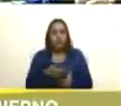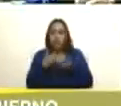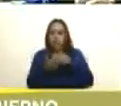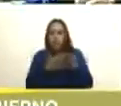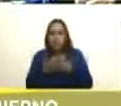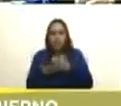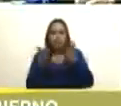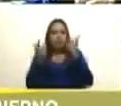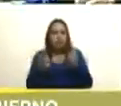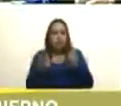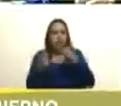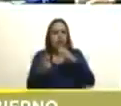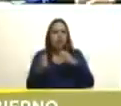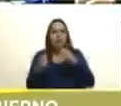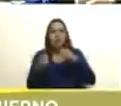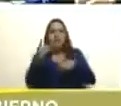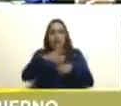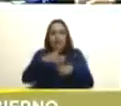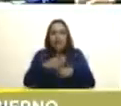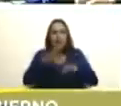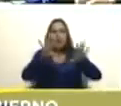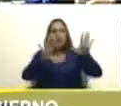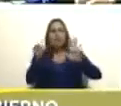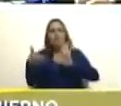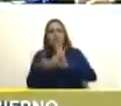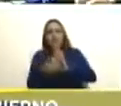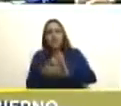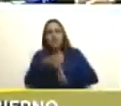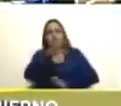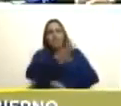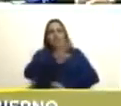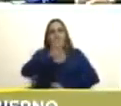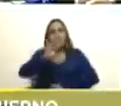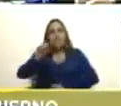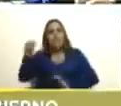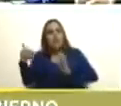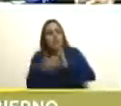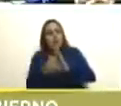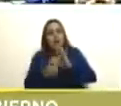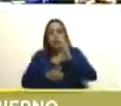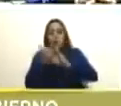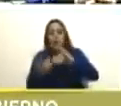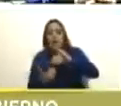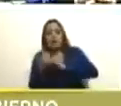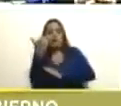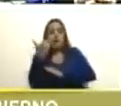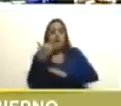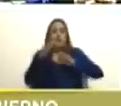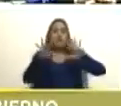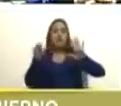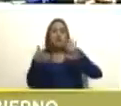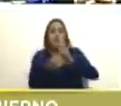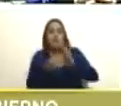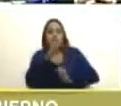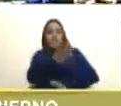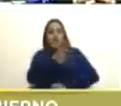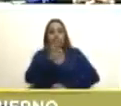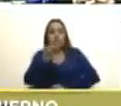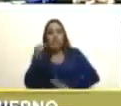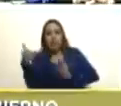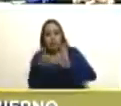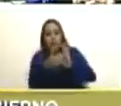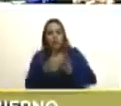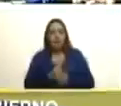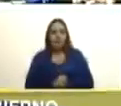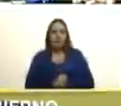10 millones 530 mil más allá de 10 millones 530 mil más